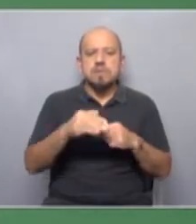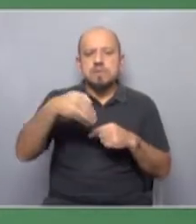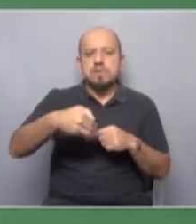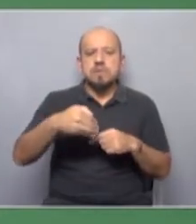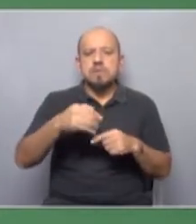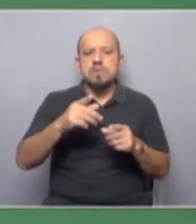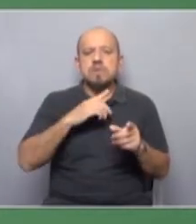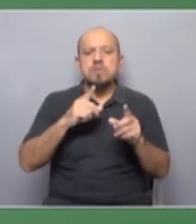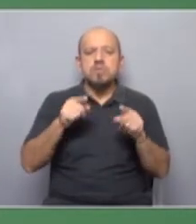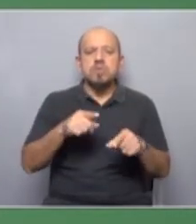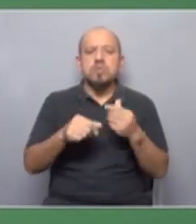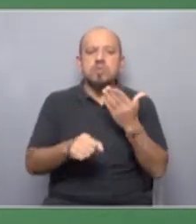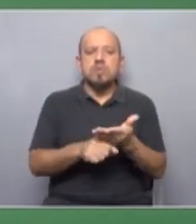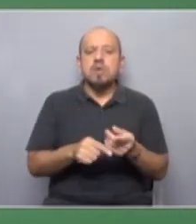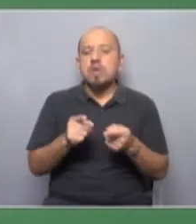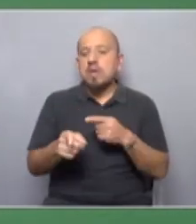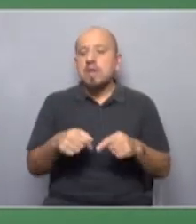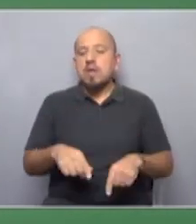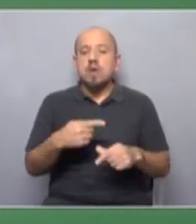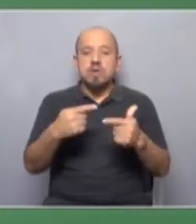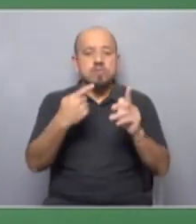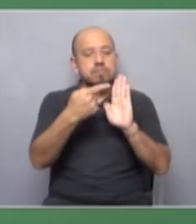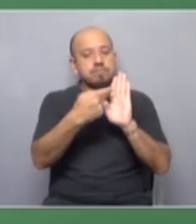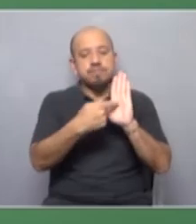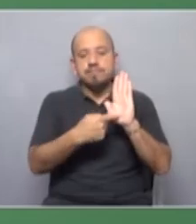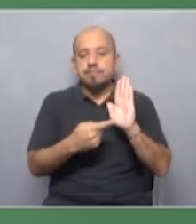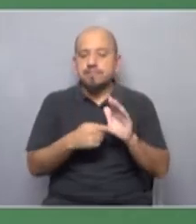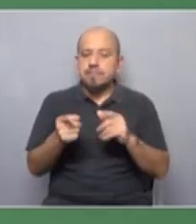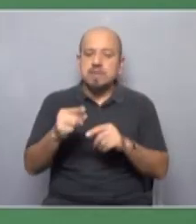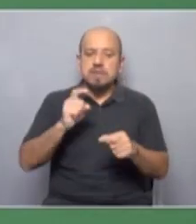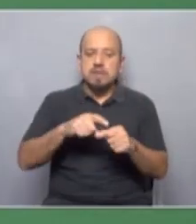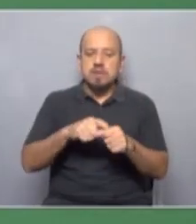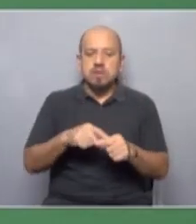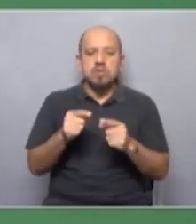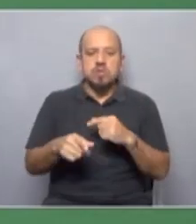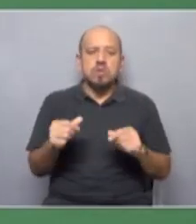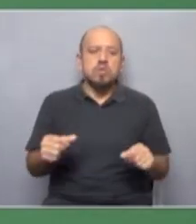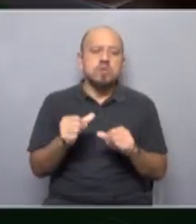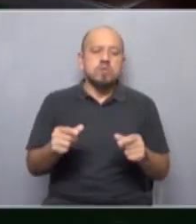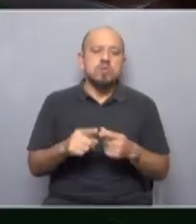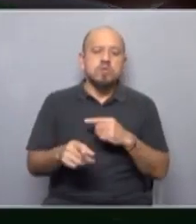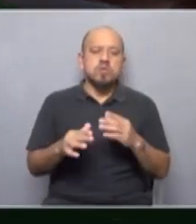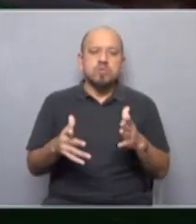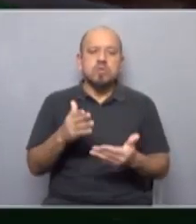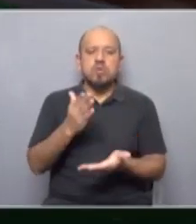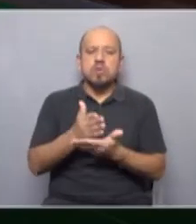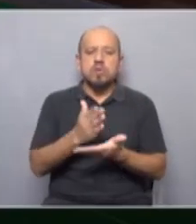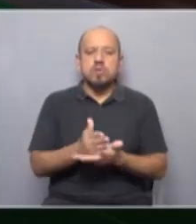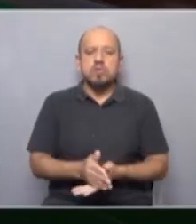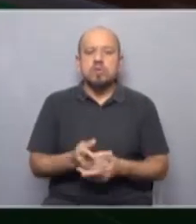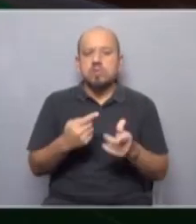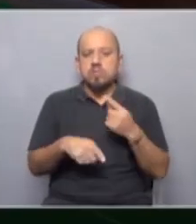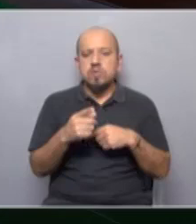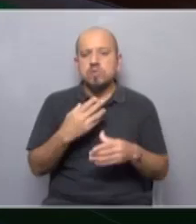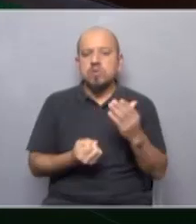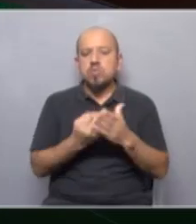sientan que sus demandas son parte de la agenda sindical de esa agenda que estamos desarrollando en defensa de los derechos pero también en búsqueda